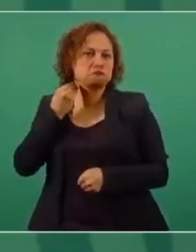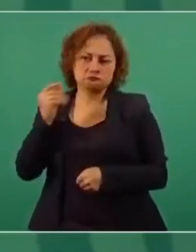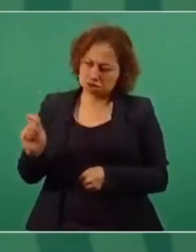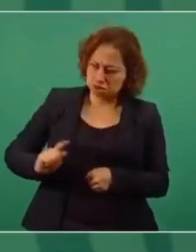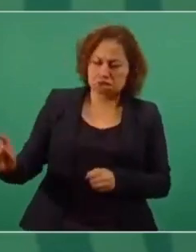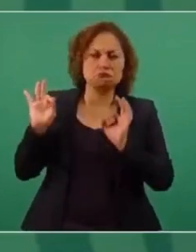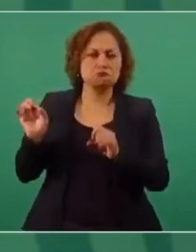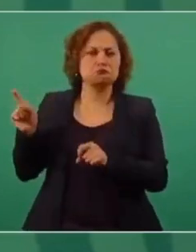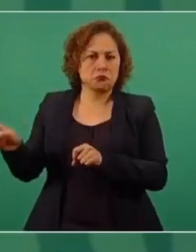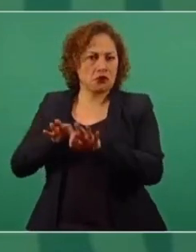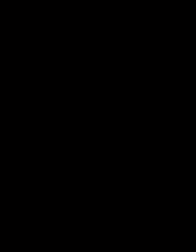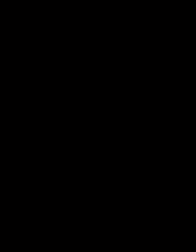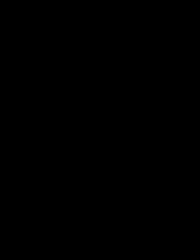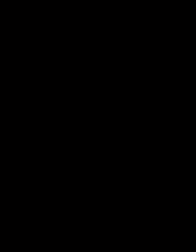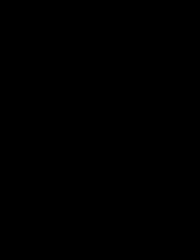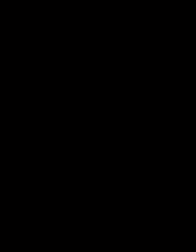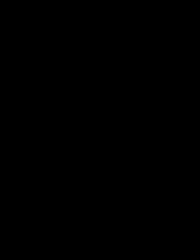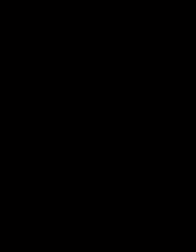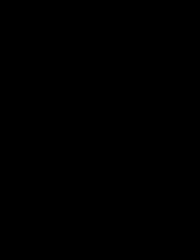y es un buen servidor público.